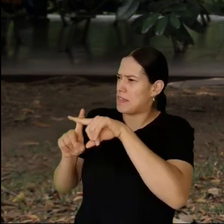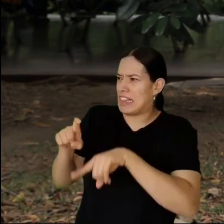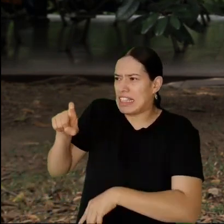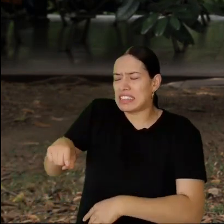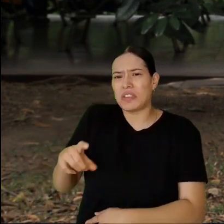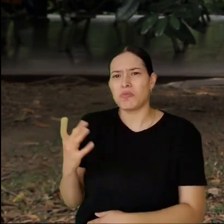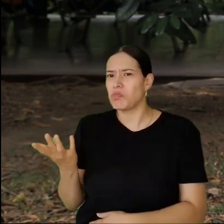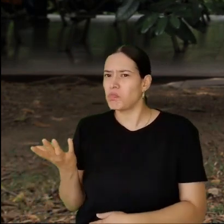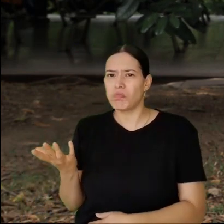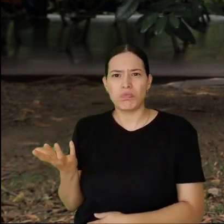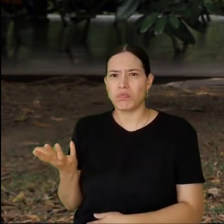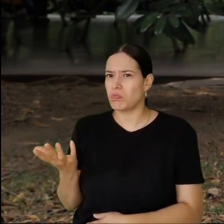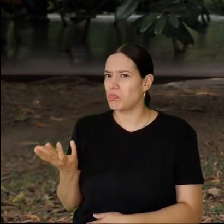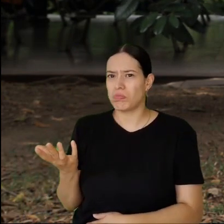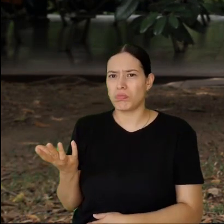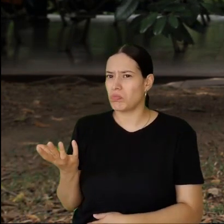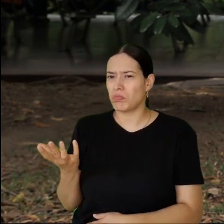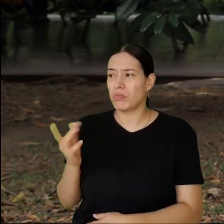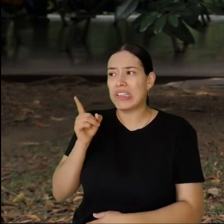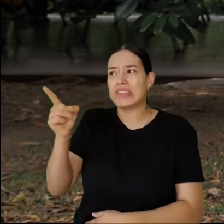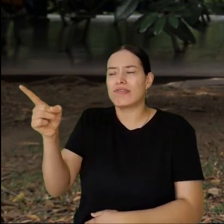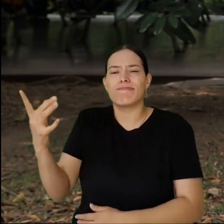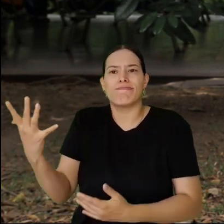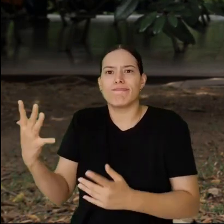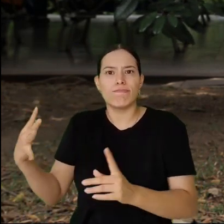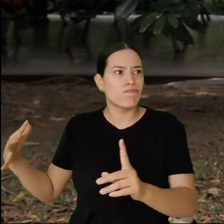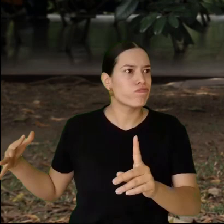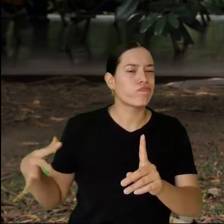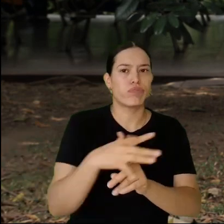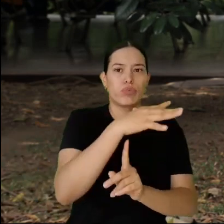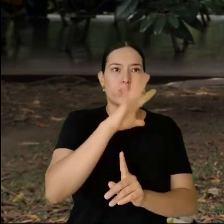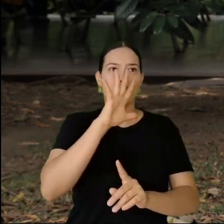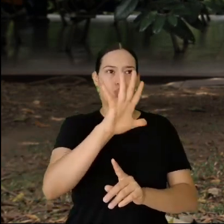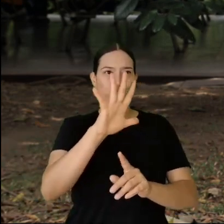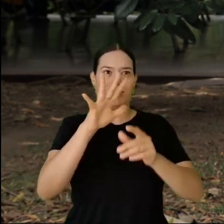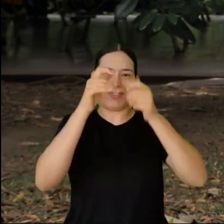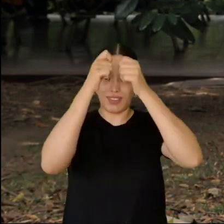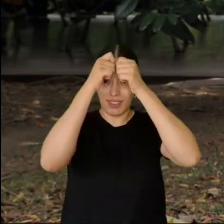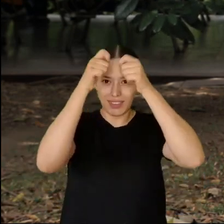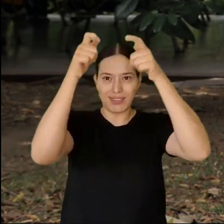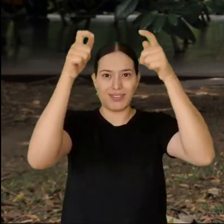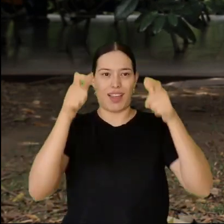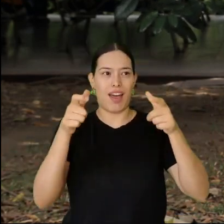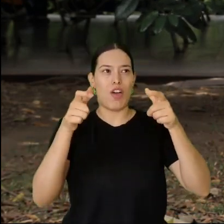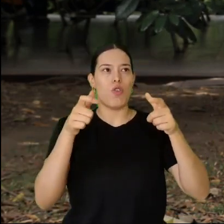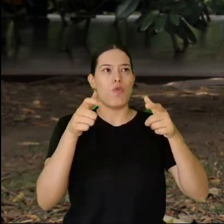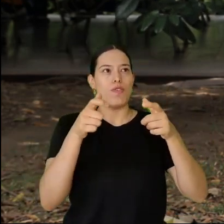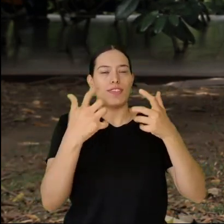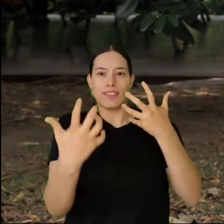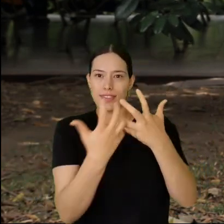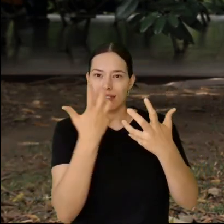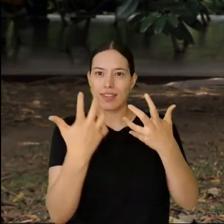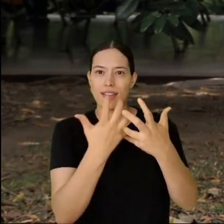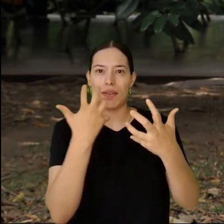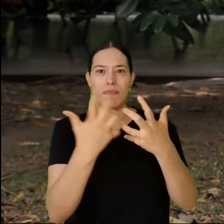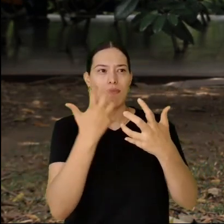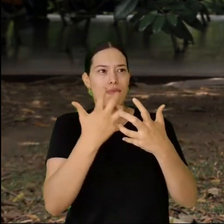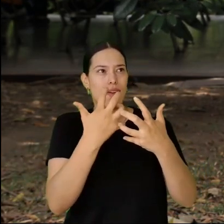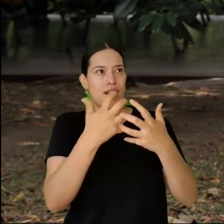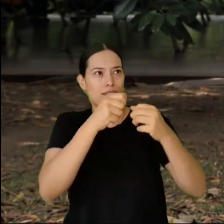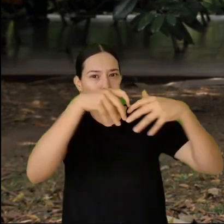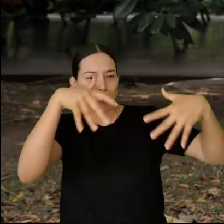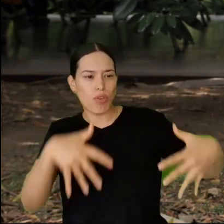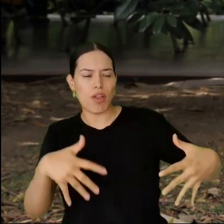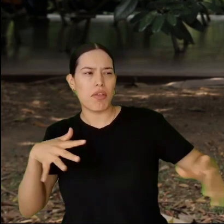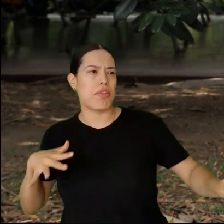innecesaria y que además desconfigura la estructura del sistema que se dice que es de tendencia acusatoria